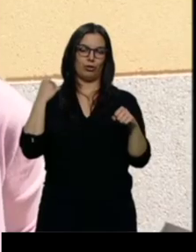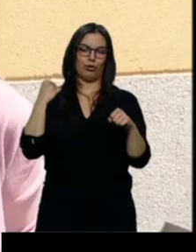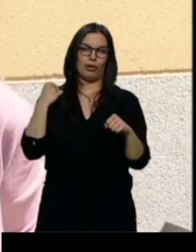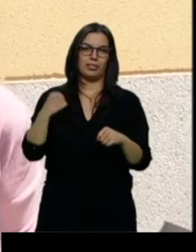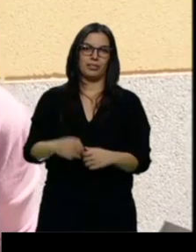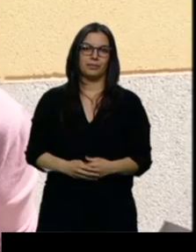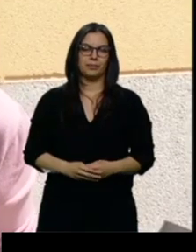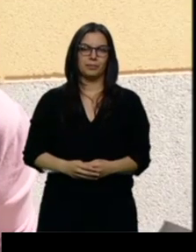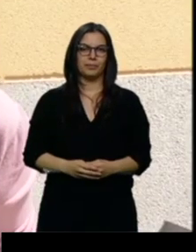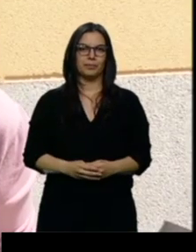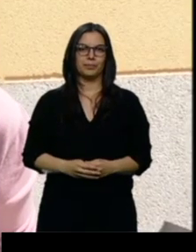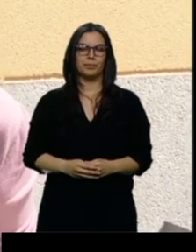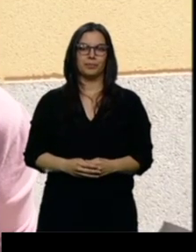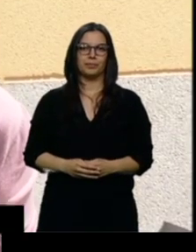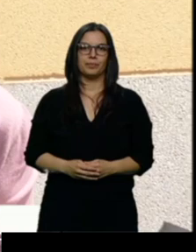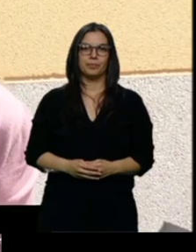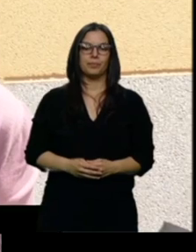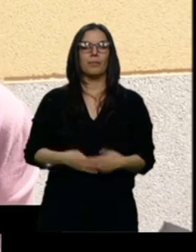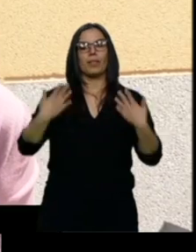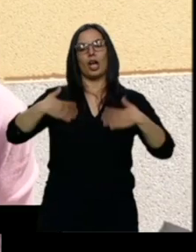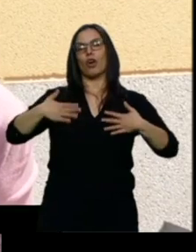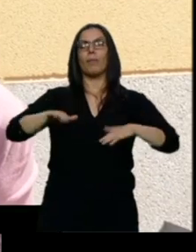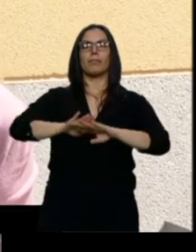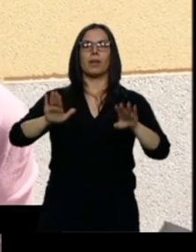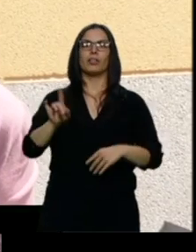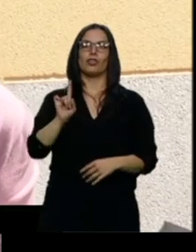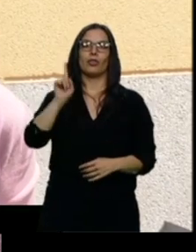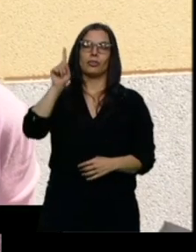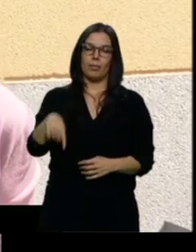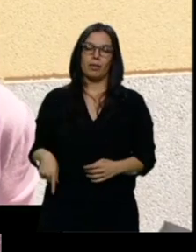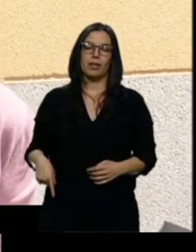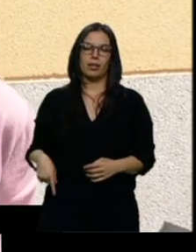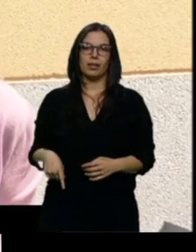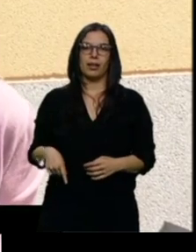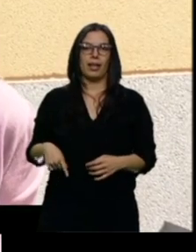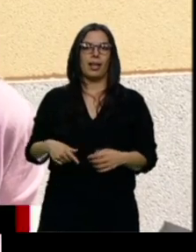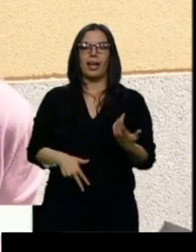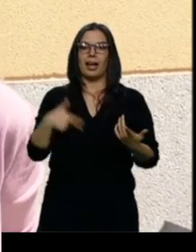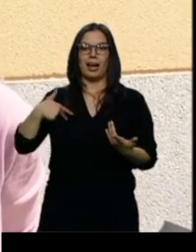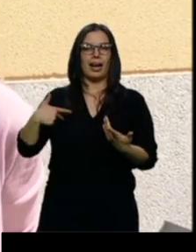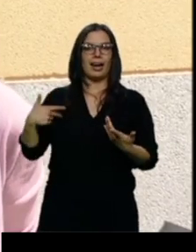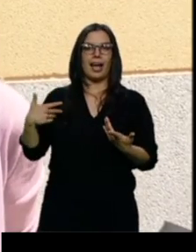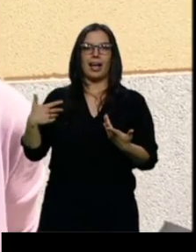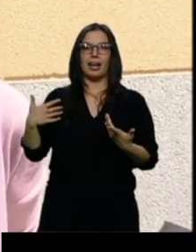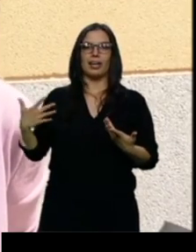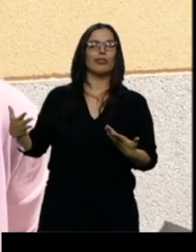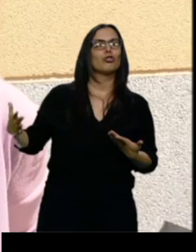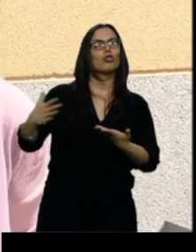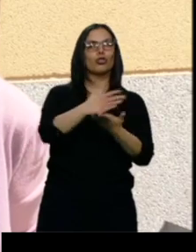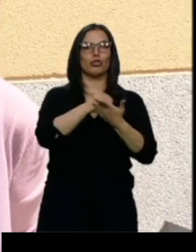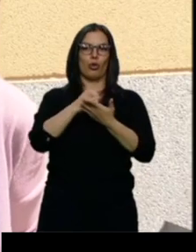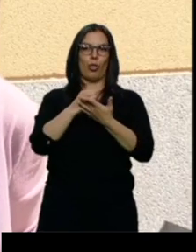No solamente el vestuario en sí, sino que también es el conjunto de todo el engranaje de la función.